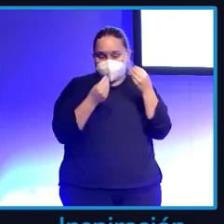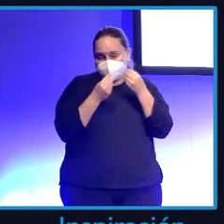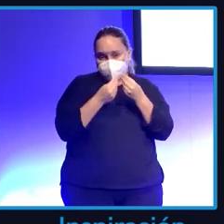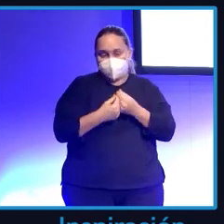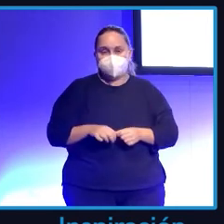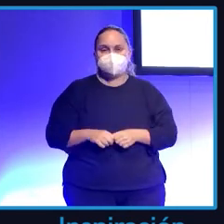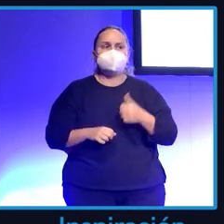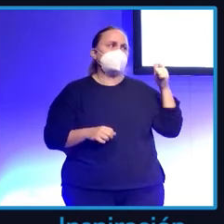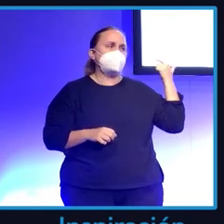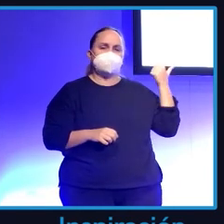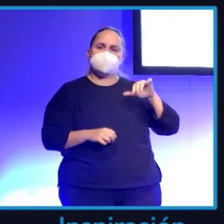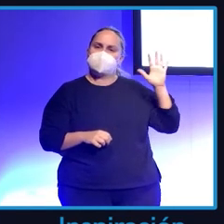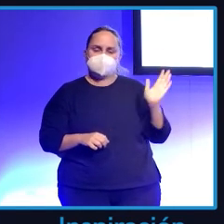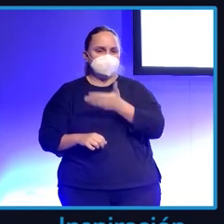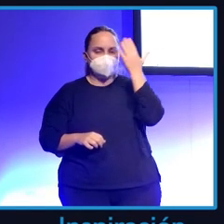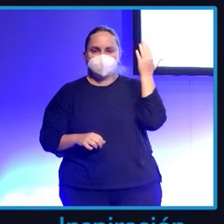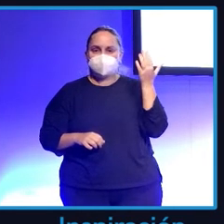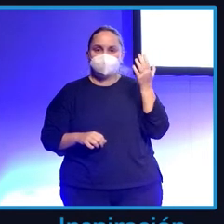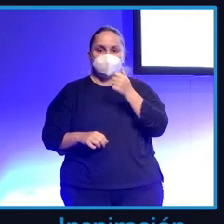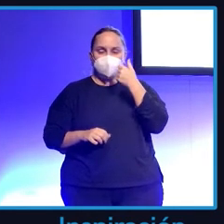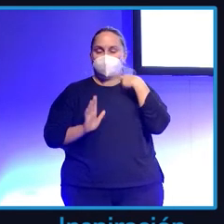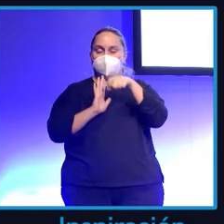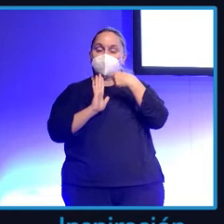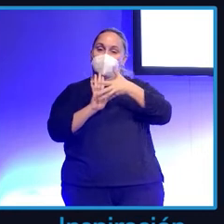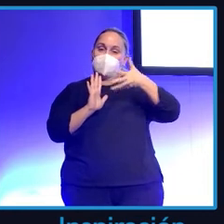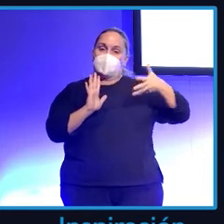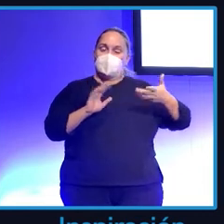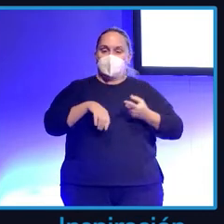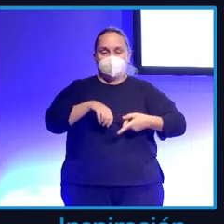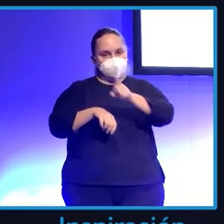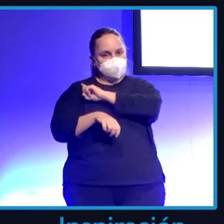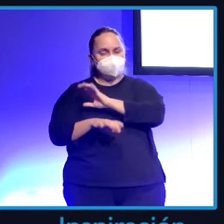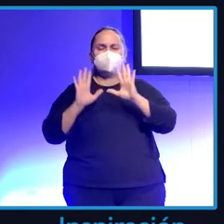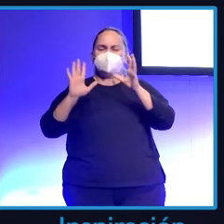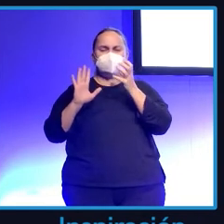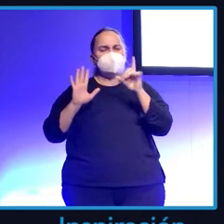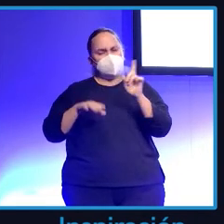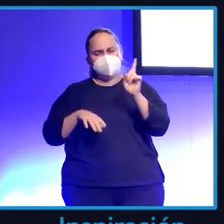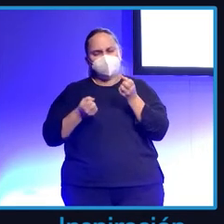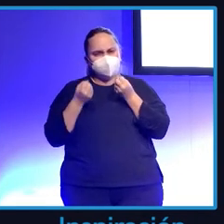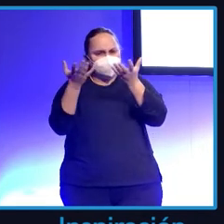un poco, porque me estoy enrollando demasiado. Pero bueno, os lo voy a contar.